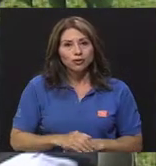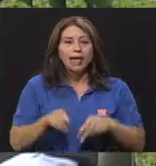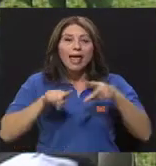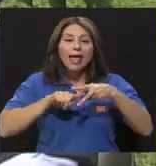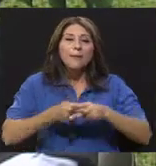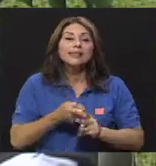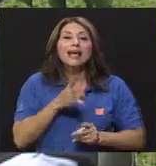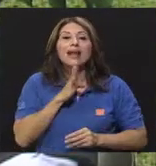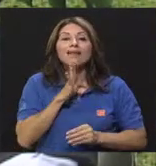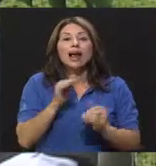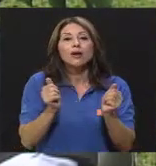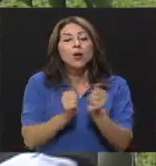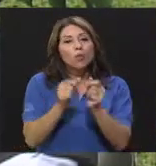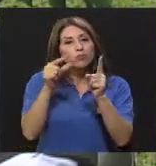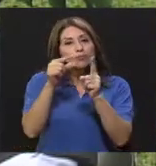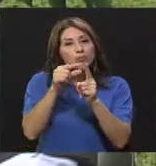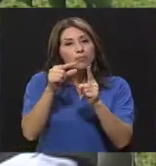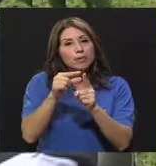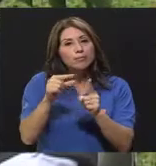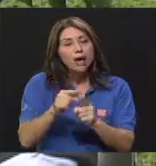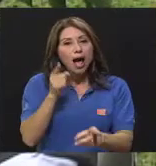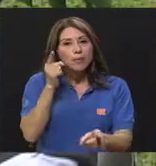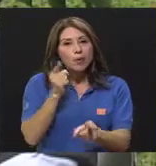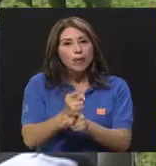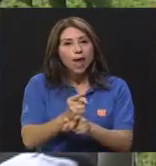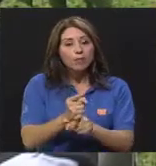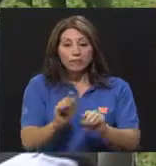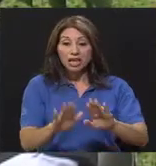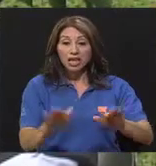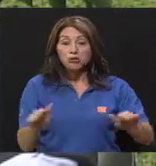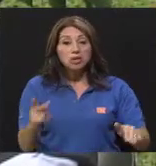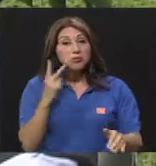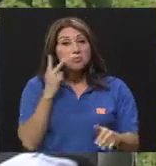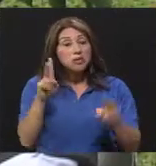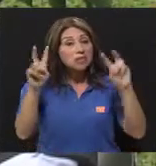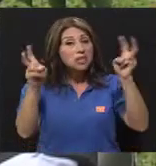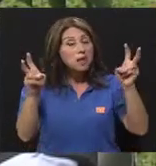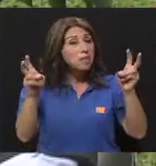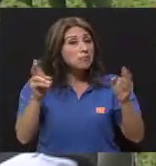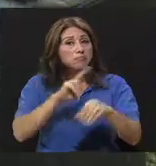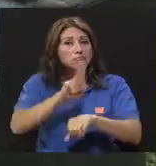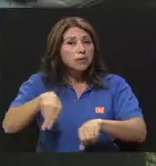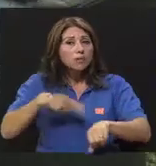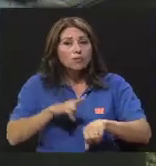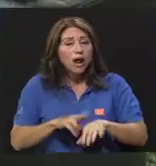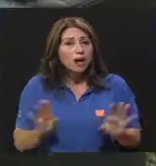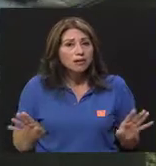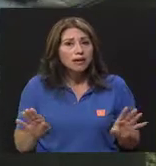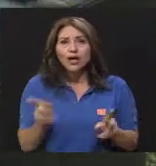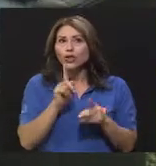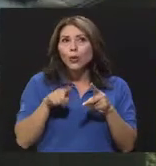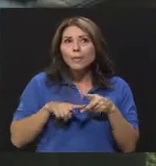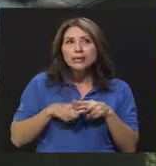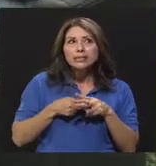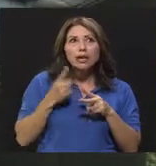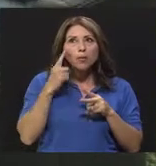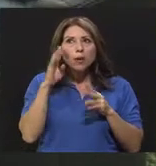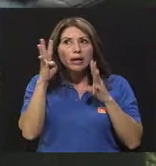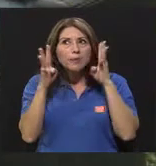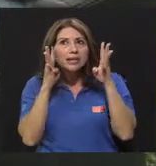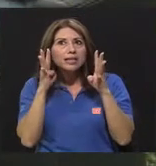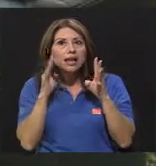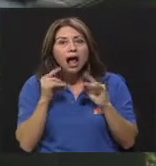hablar el lenguaje apropiado y que los chicos empiecen a ver esto como algo completamente natural. No empezar a crear invenciones y cuentos